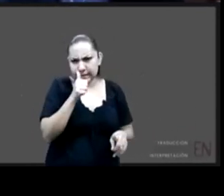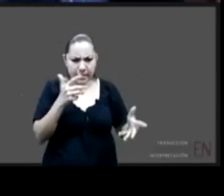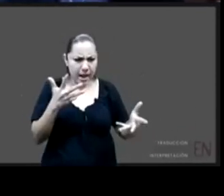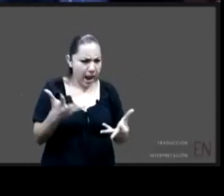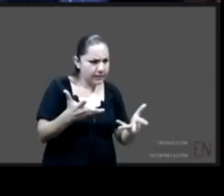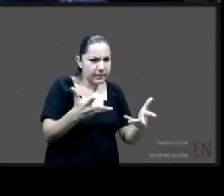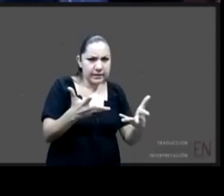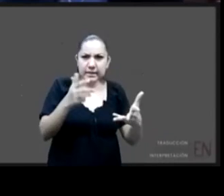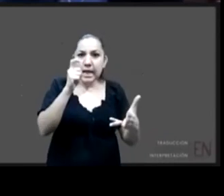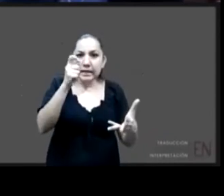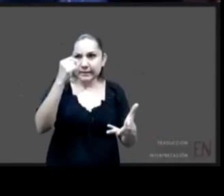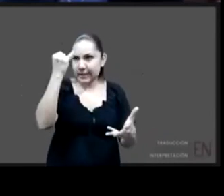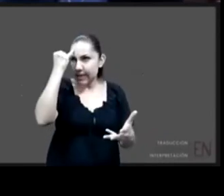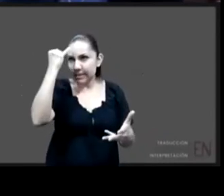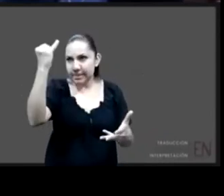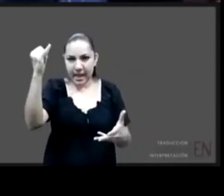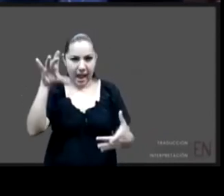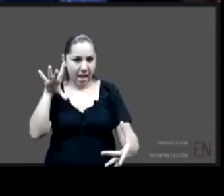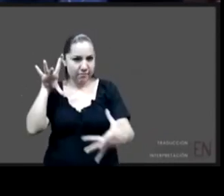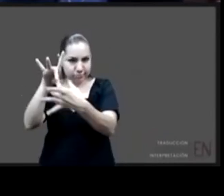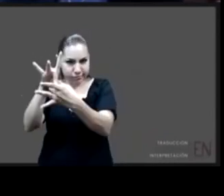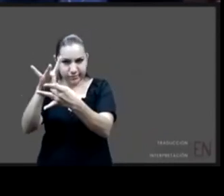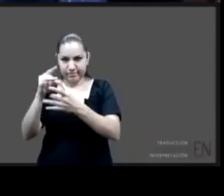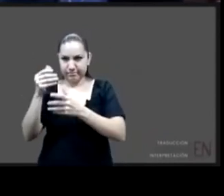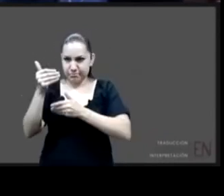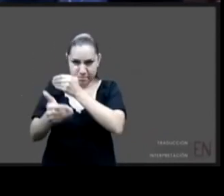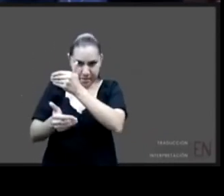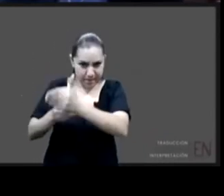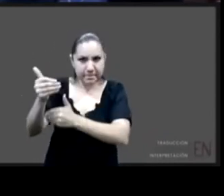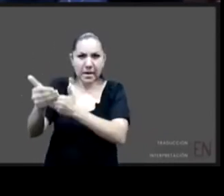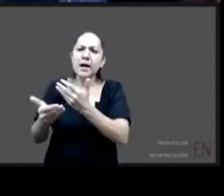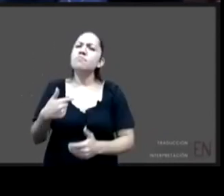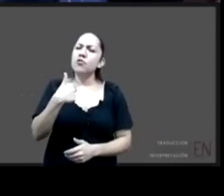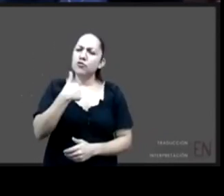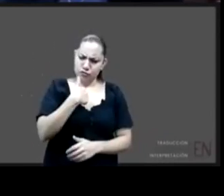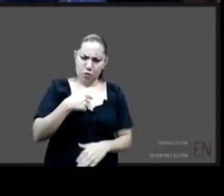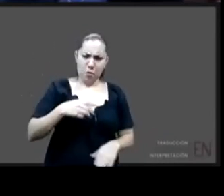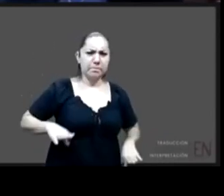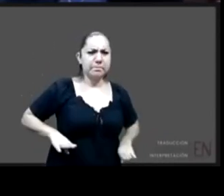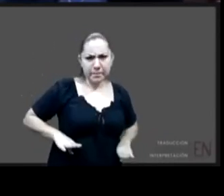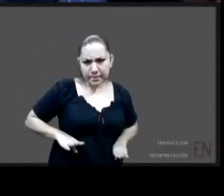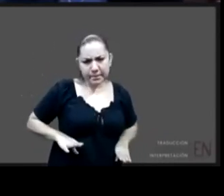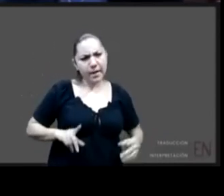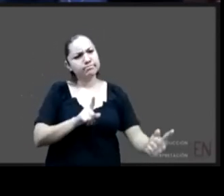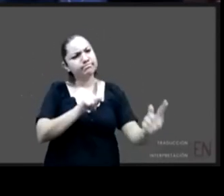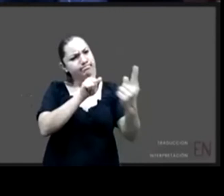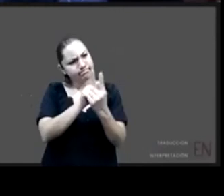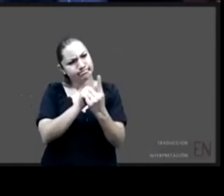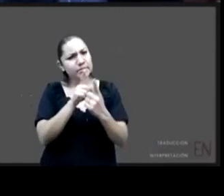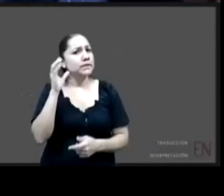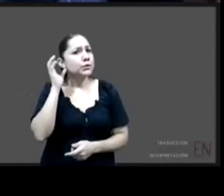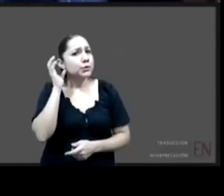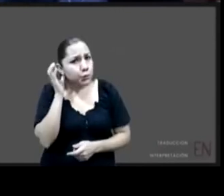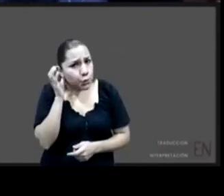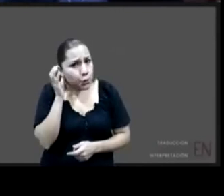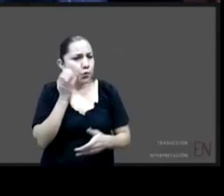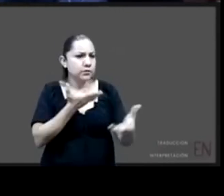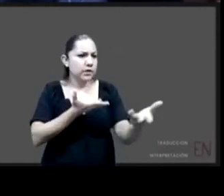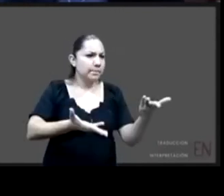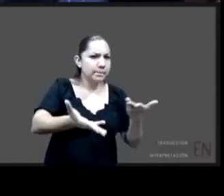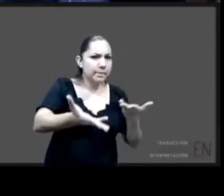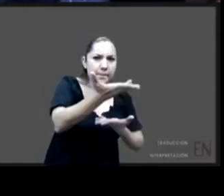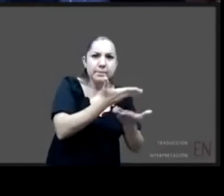de escucha de escucha sin juicios de los sufrimientos placeres avatares